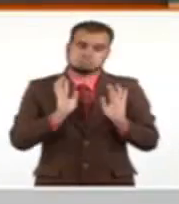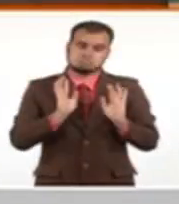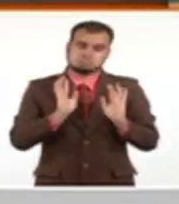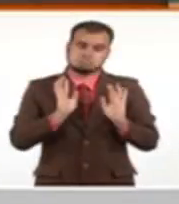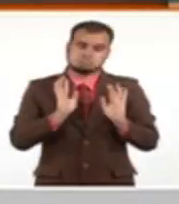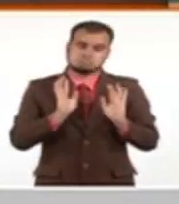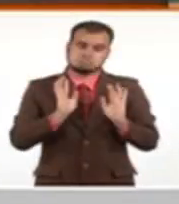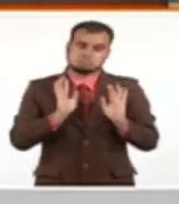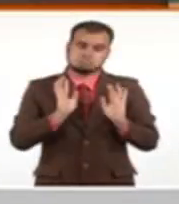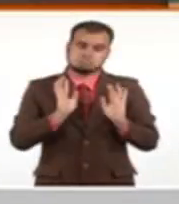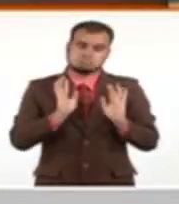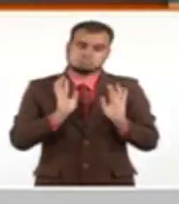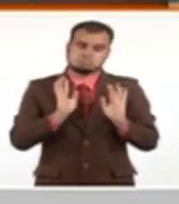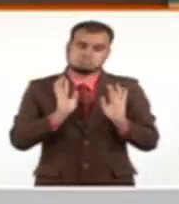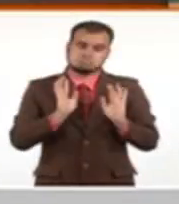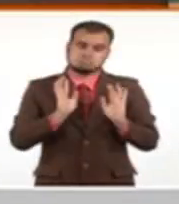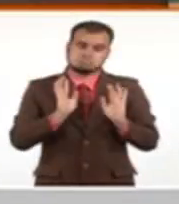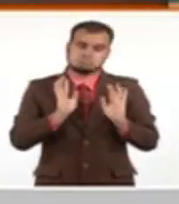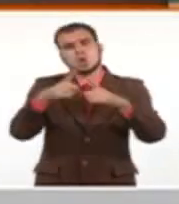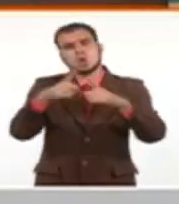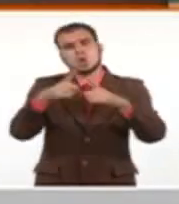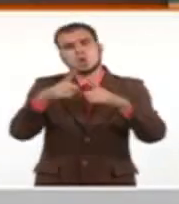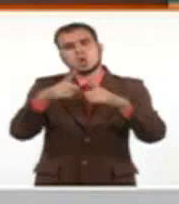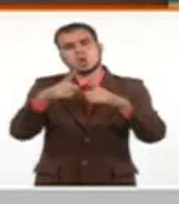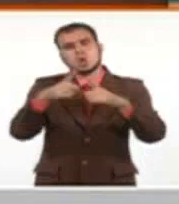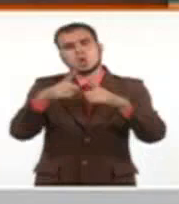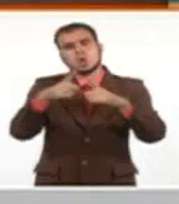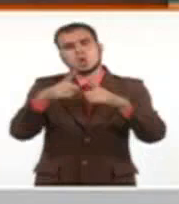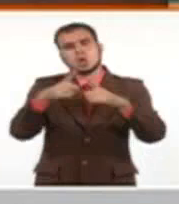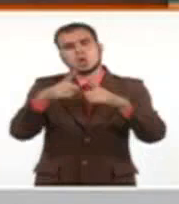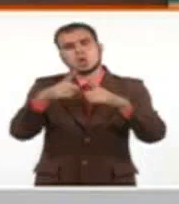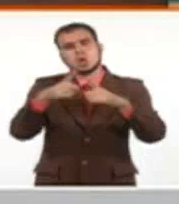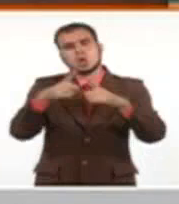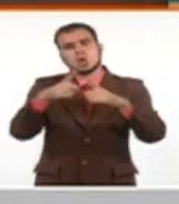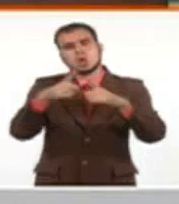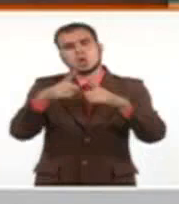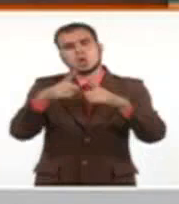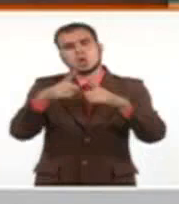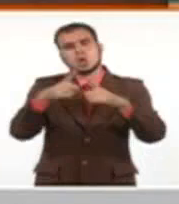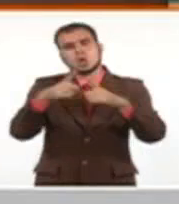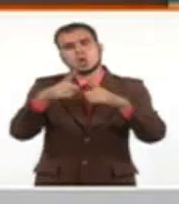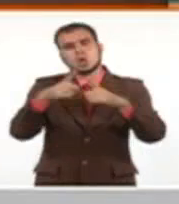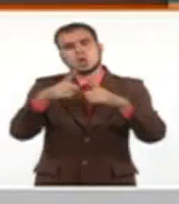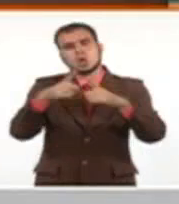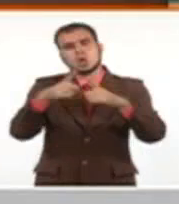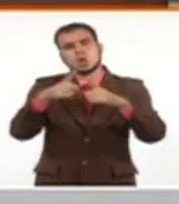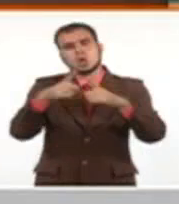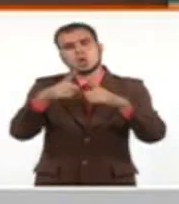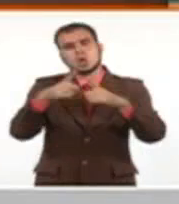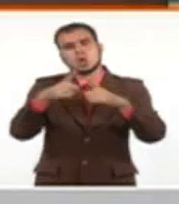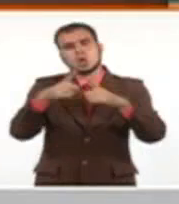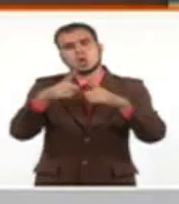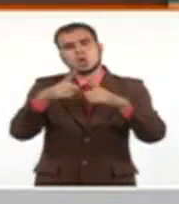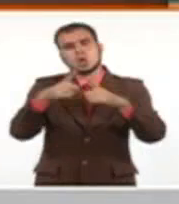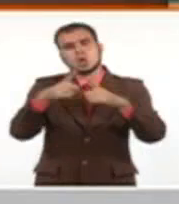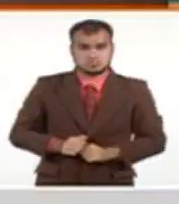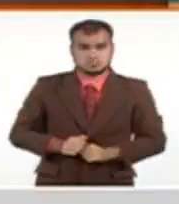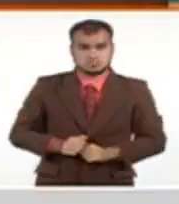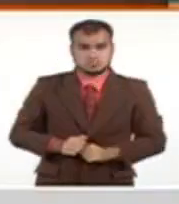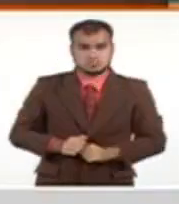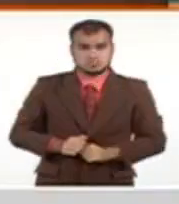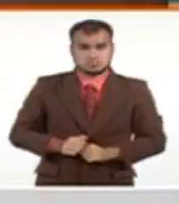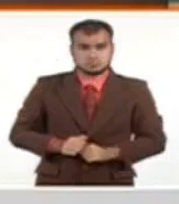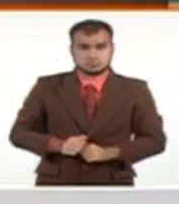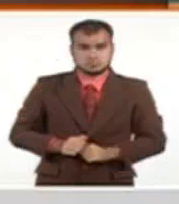que cruzó por Pinar del Río? Fue aquí, al terminar de Jamaica, no era nada. Y cuando llegó a la Isla de la